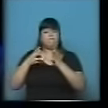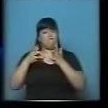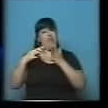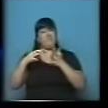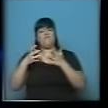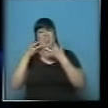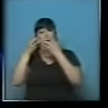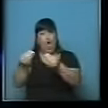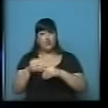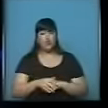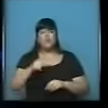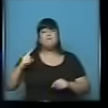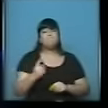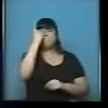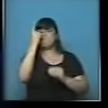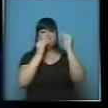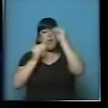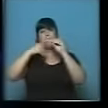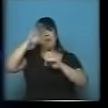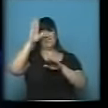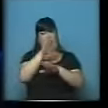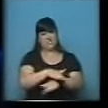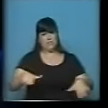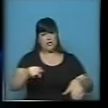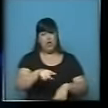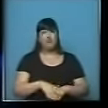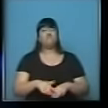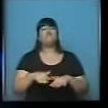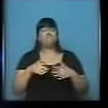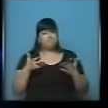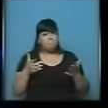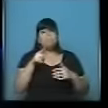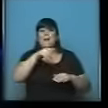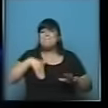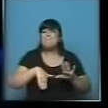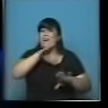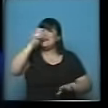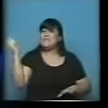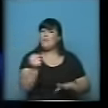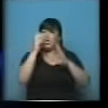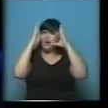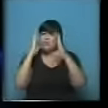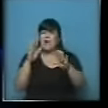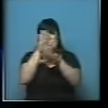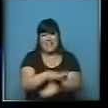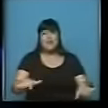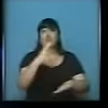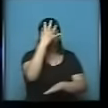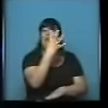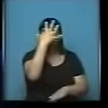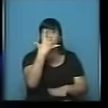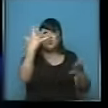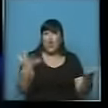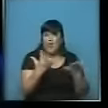Y siempre nuestra principal preocupación son nuestros niños. Y lo más importante es ocuparse de ellos entre los 45